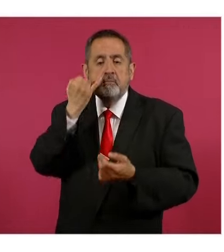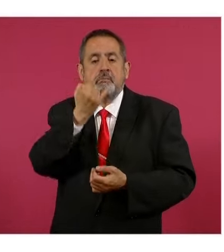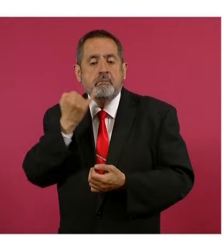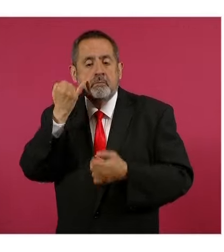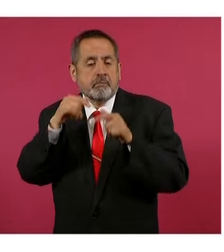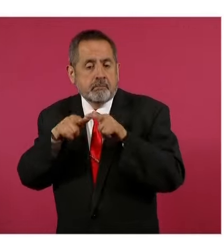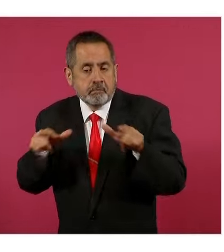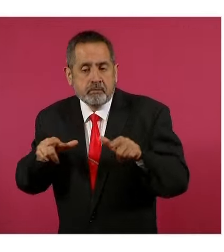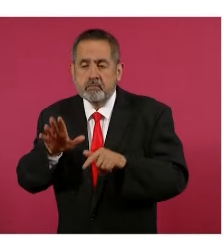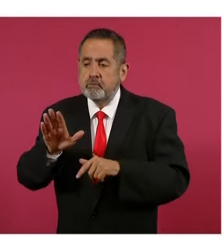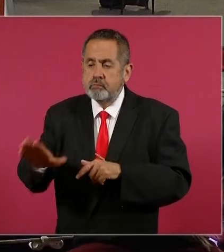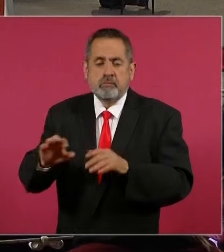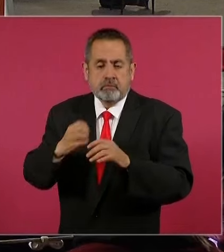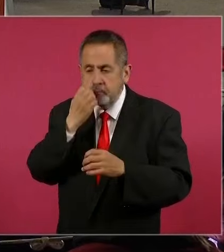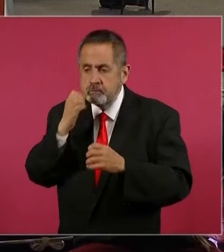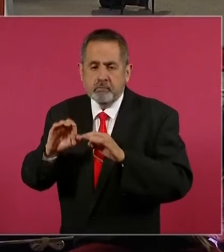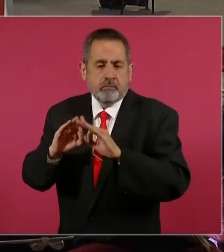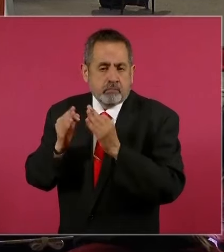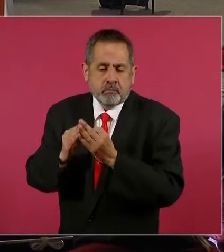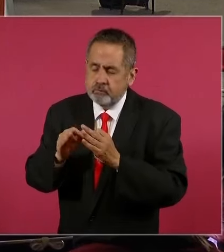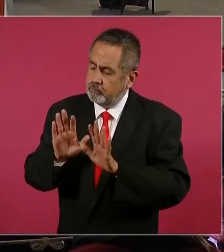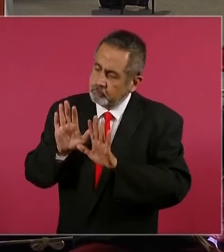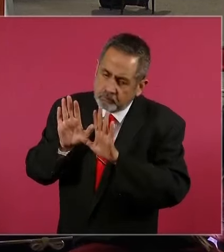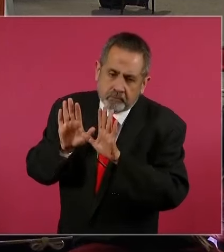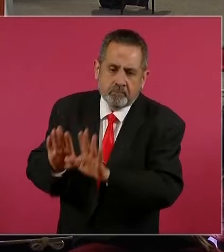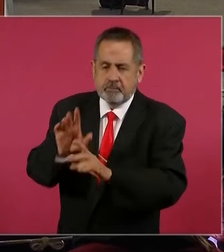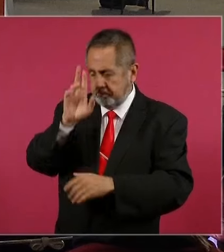modelos educativos. Adelante.